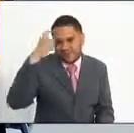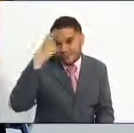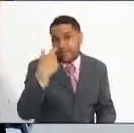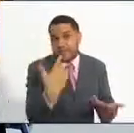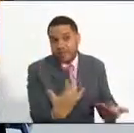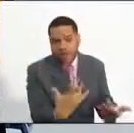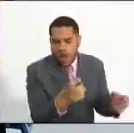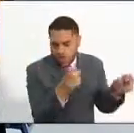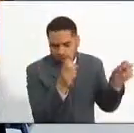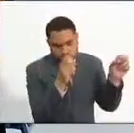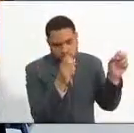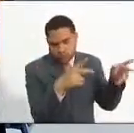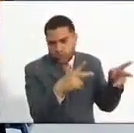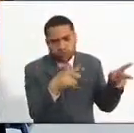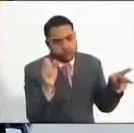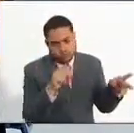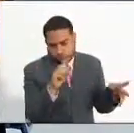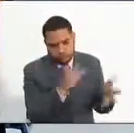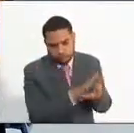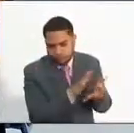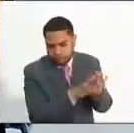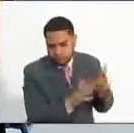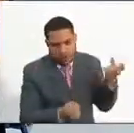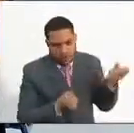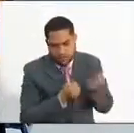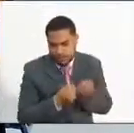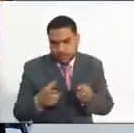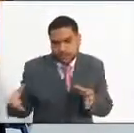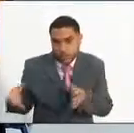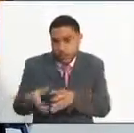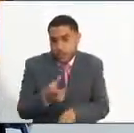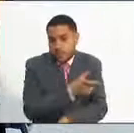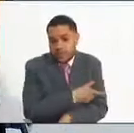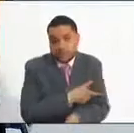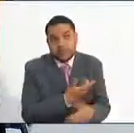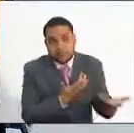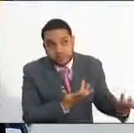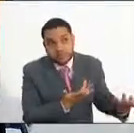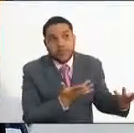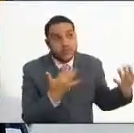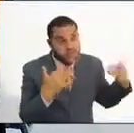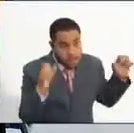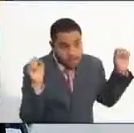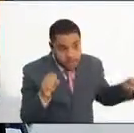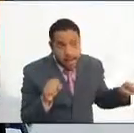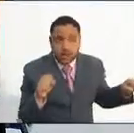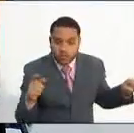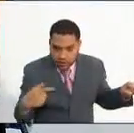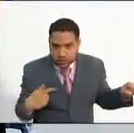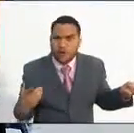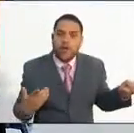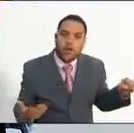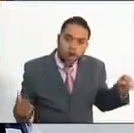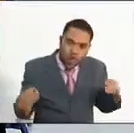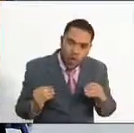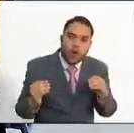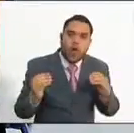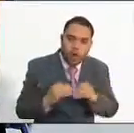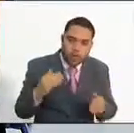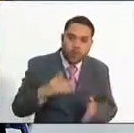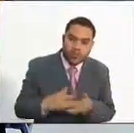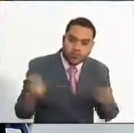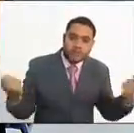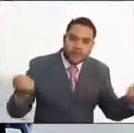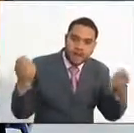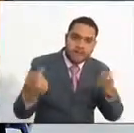comisión dudablemente apoya este proceso, por lo que está a la espera de esa adecuación interna de su planta de personal que